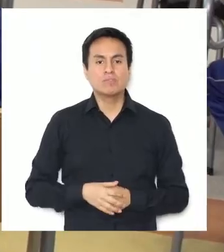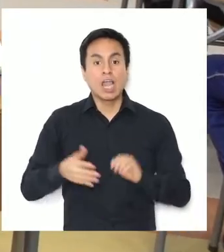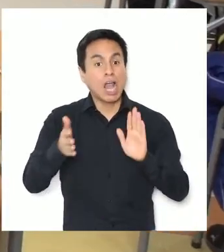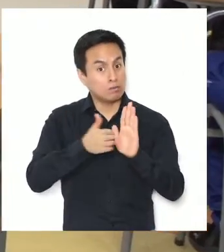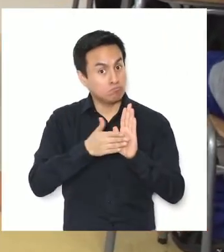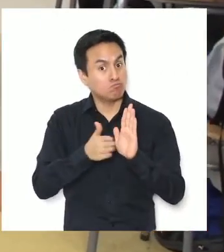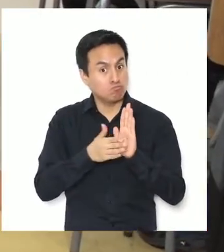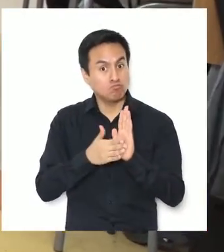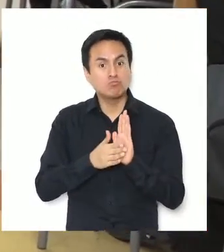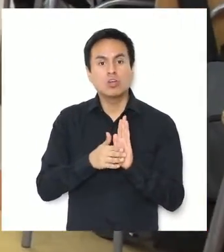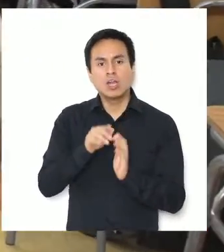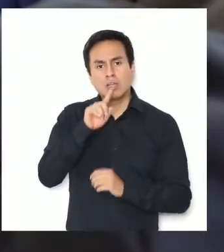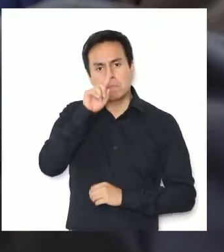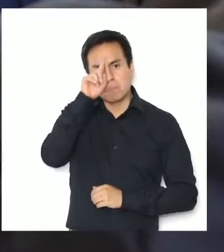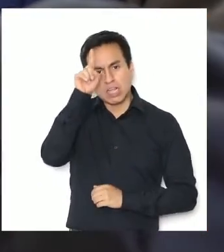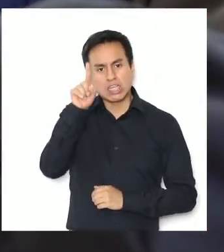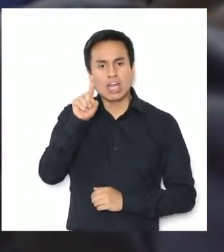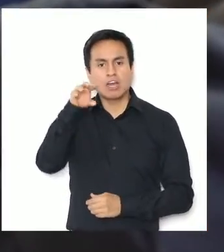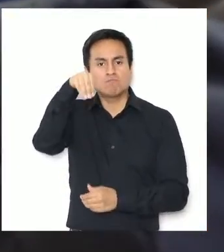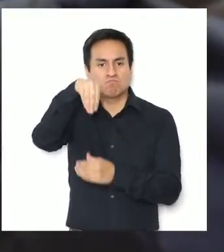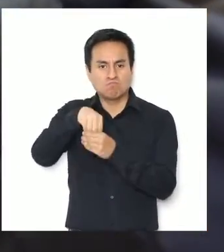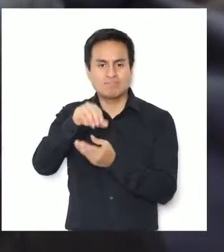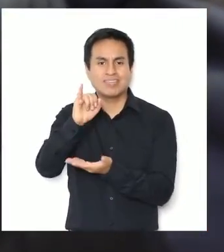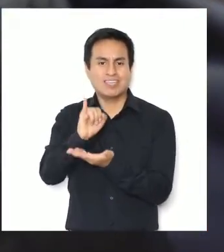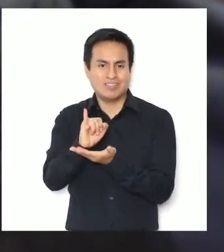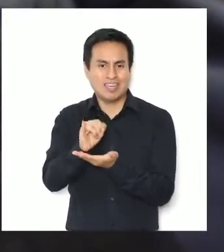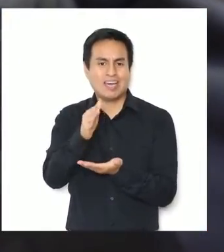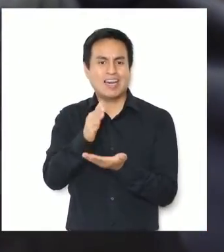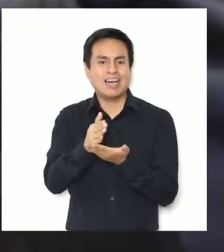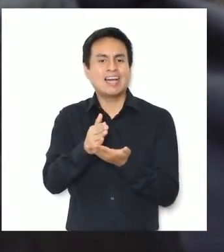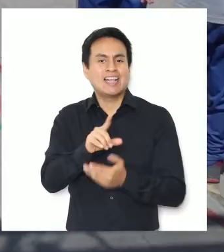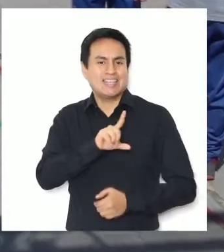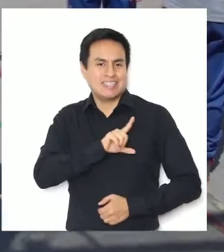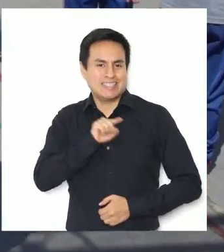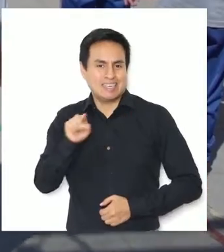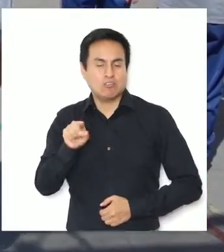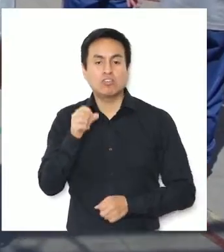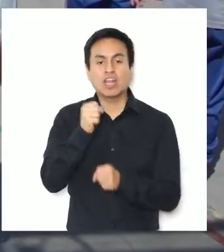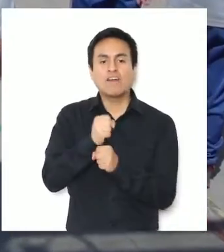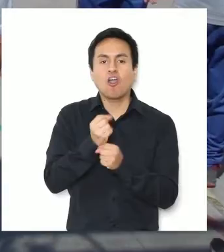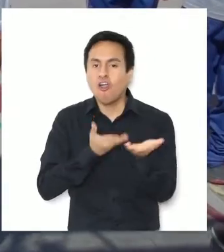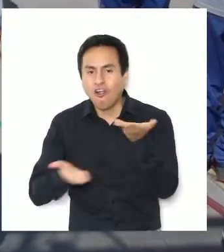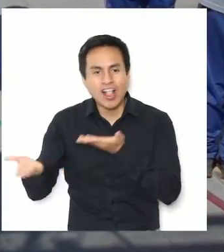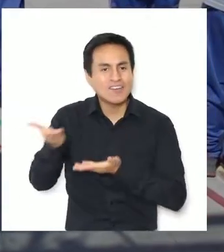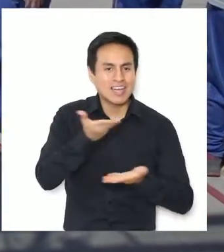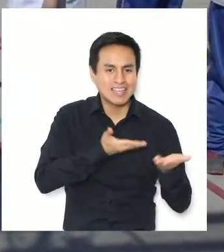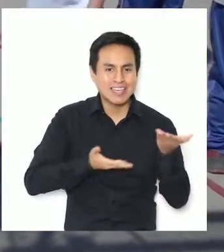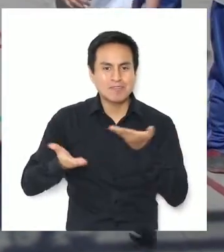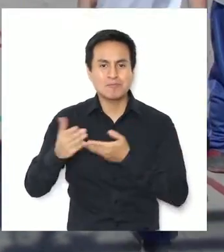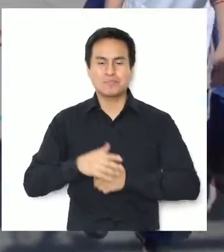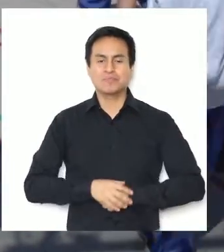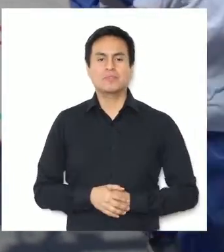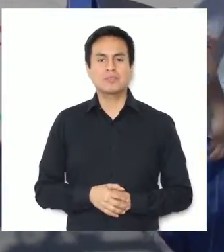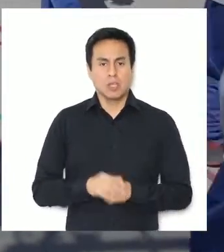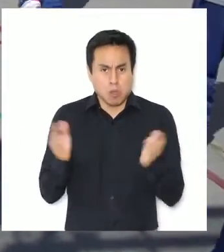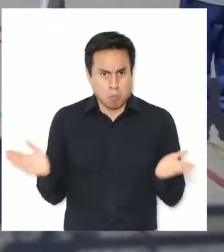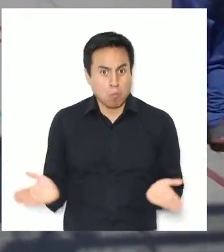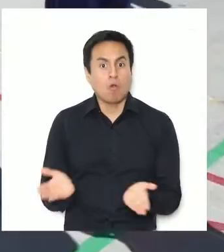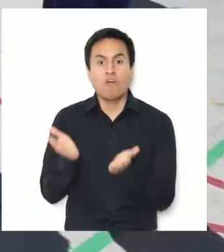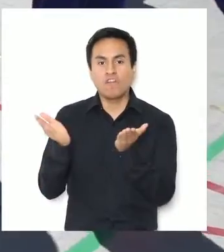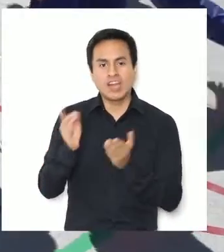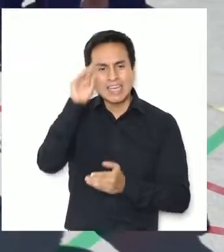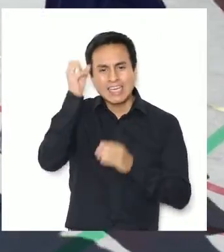una práctica que ya está institucionalizada en nuestro liceo, que es el trabajo colaborativo, el promover la